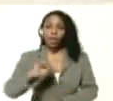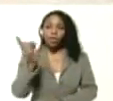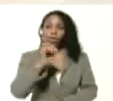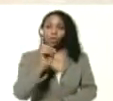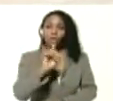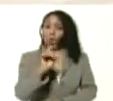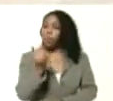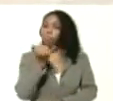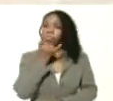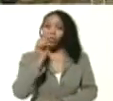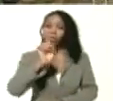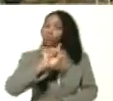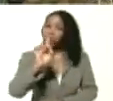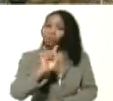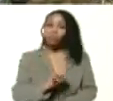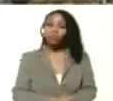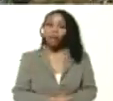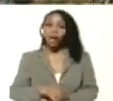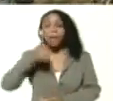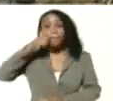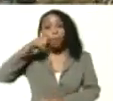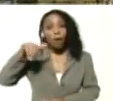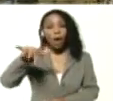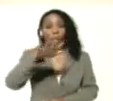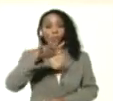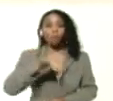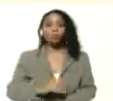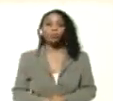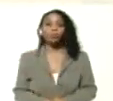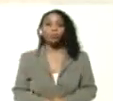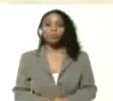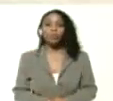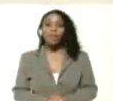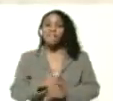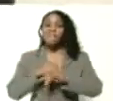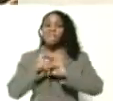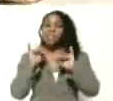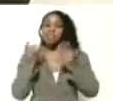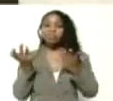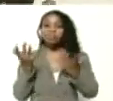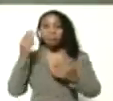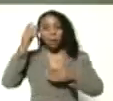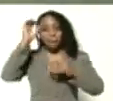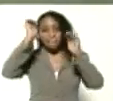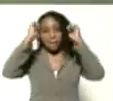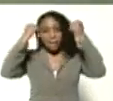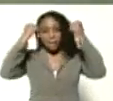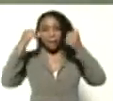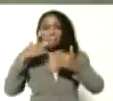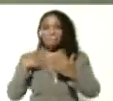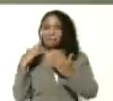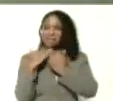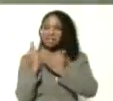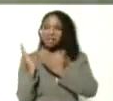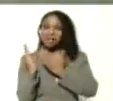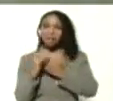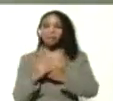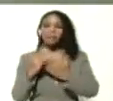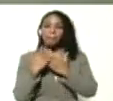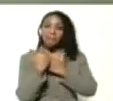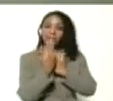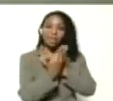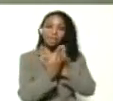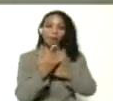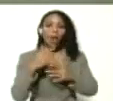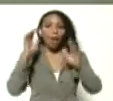equivoquen es un pueblo y al final una miliciana mi vecina mi vecina